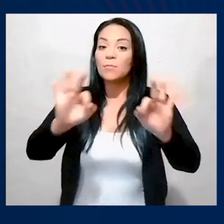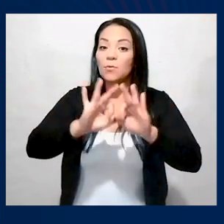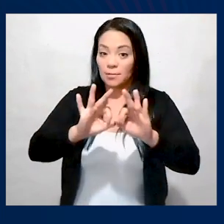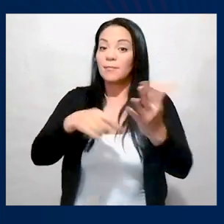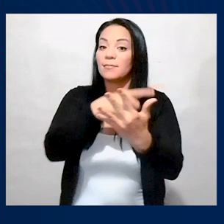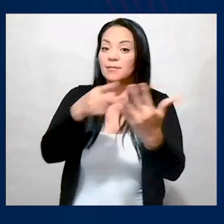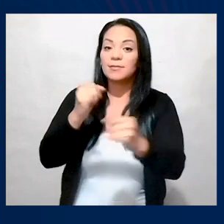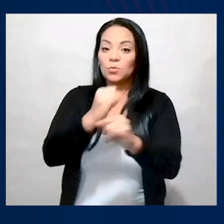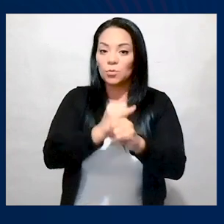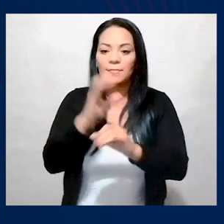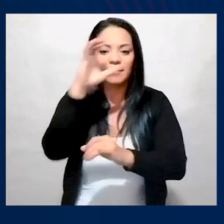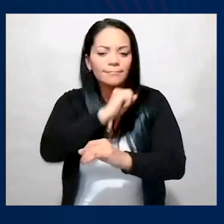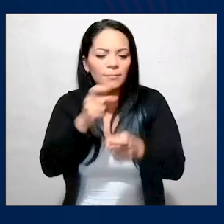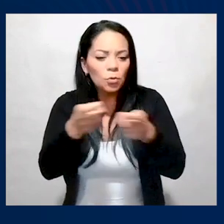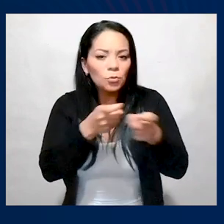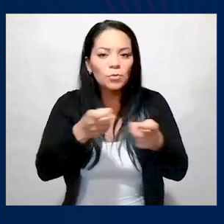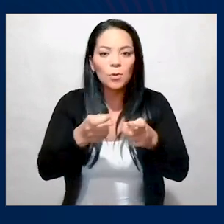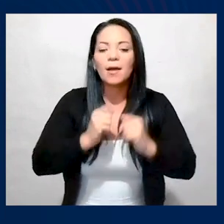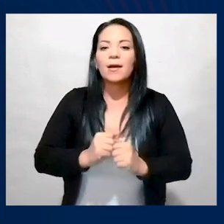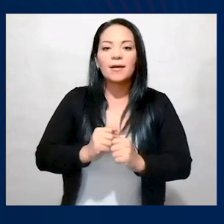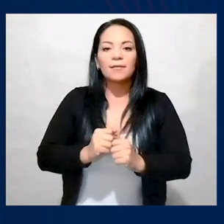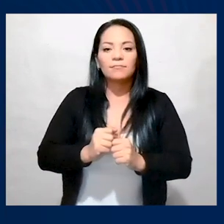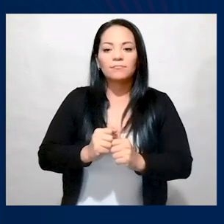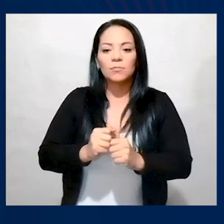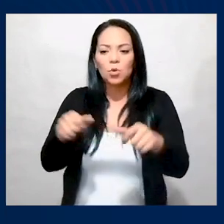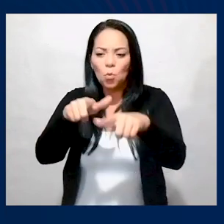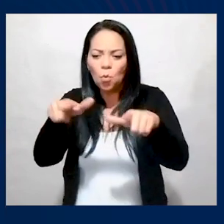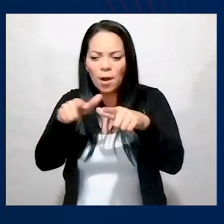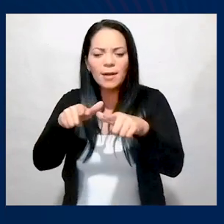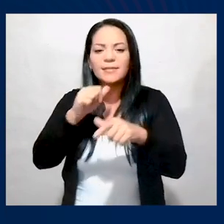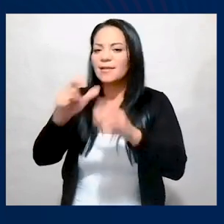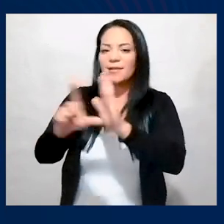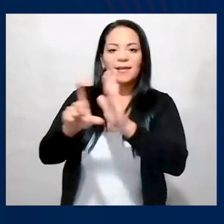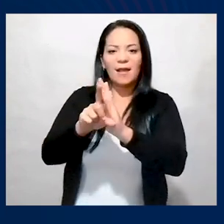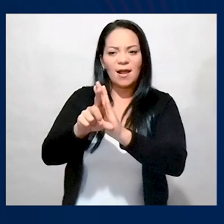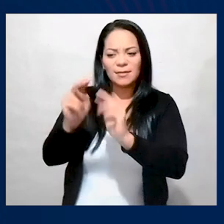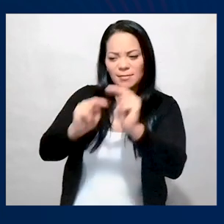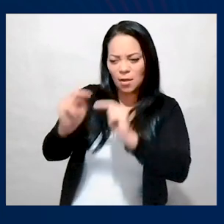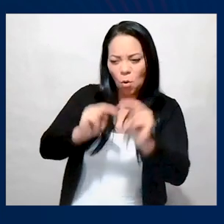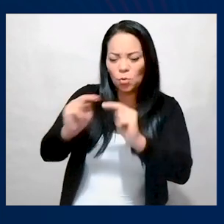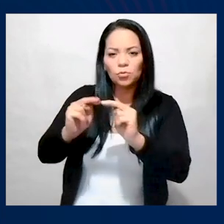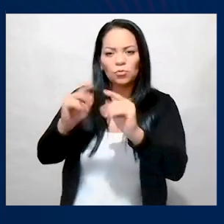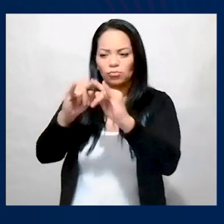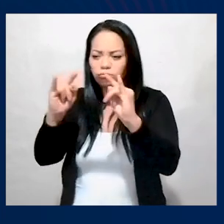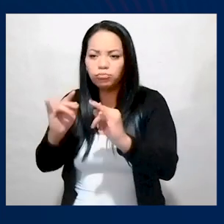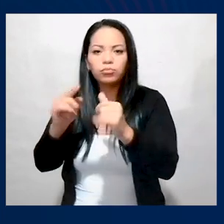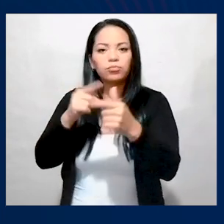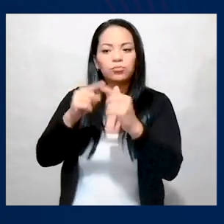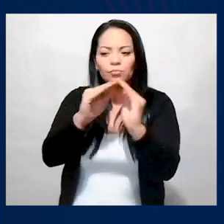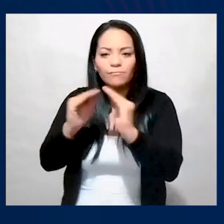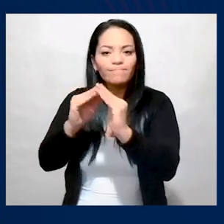sido determinantes para controlar y detectar cuarterías, carpas y otros negocios que no reúnen las condiciones